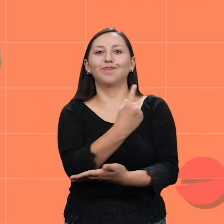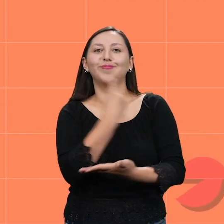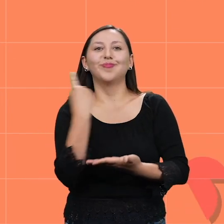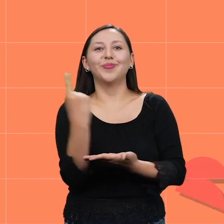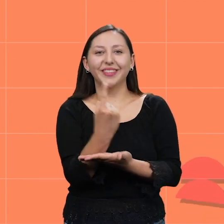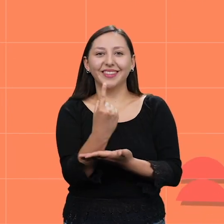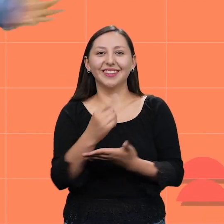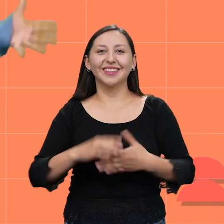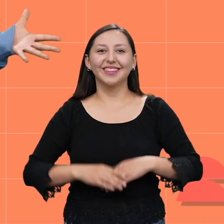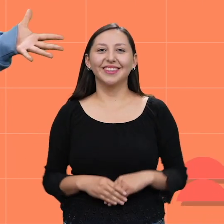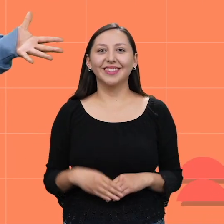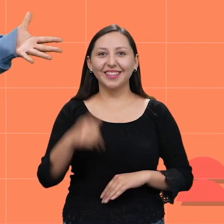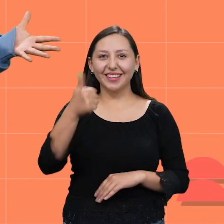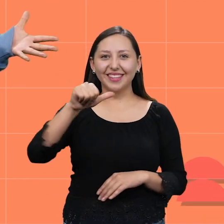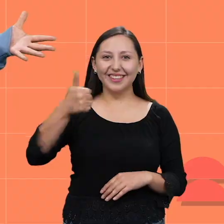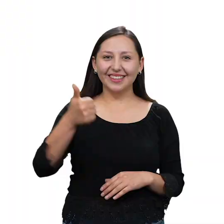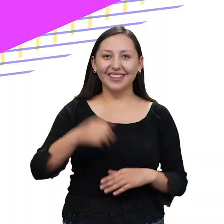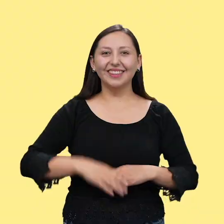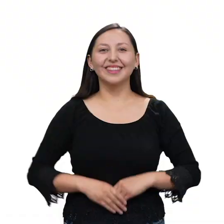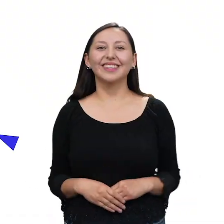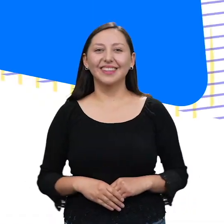¿Qué tal?